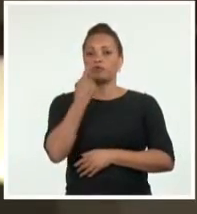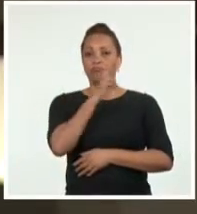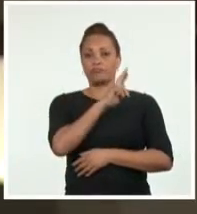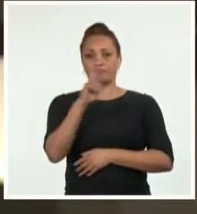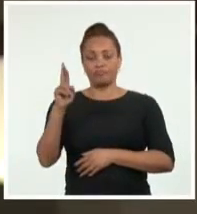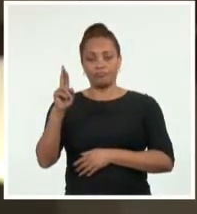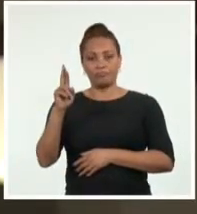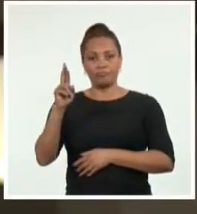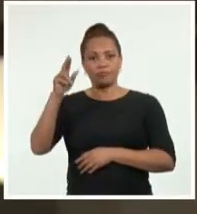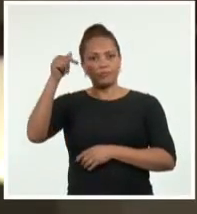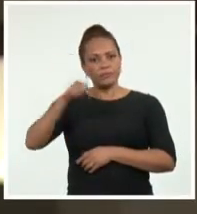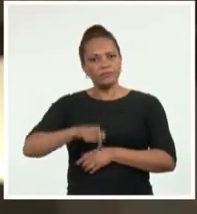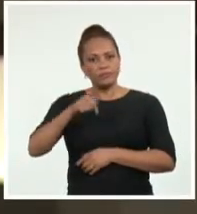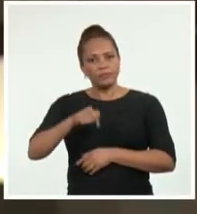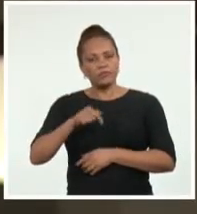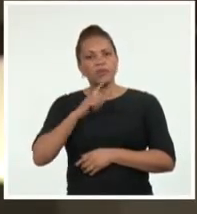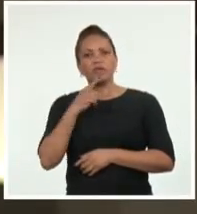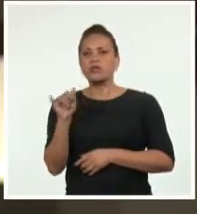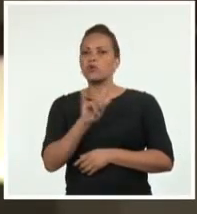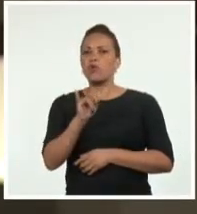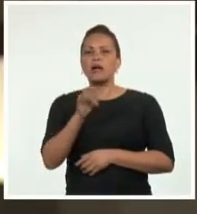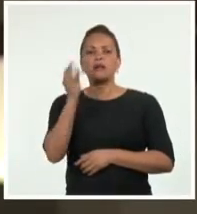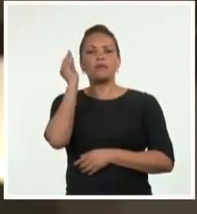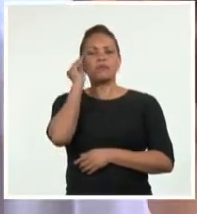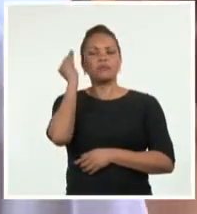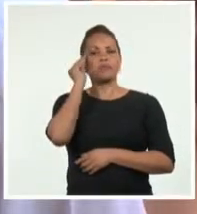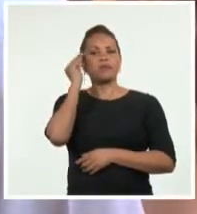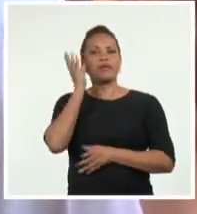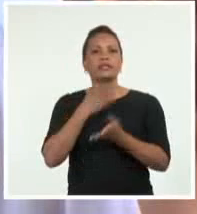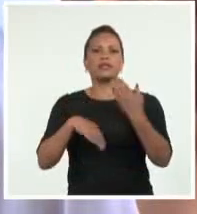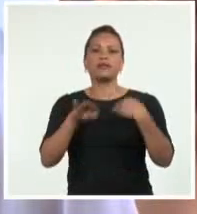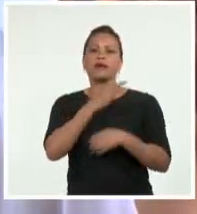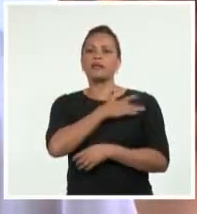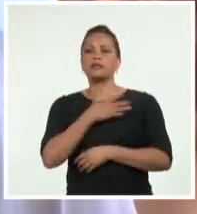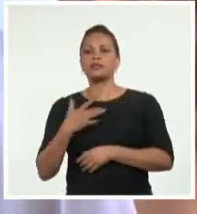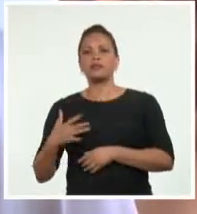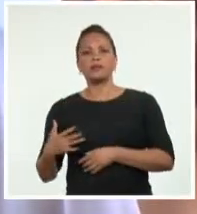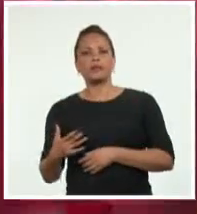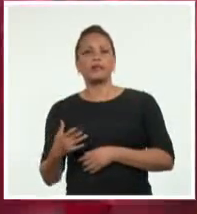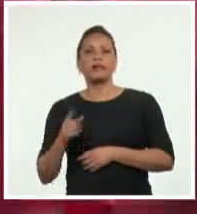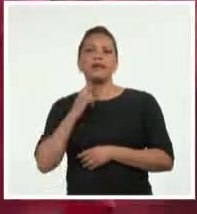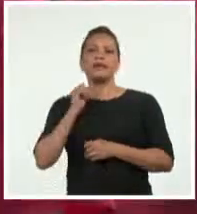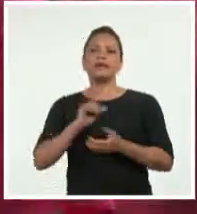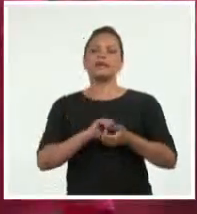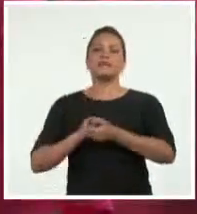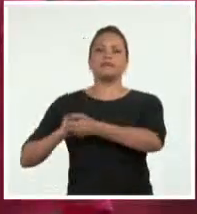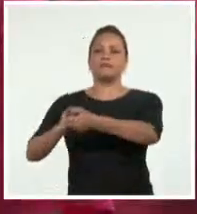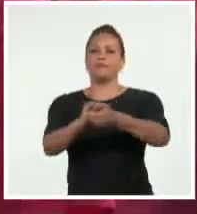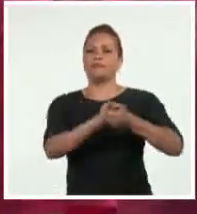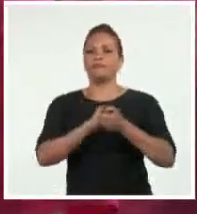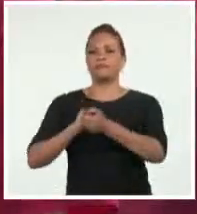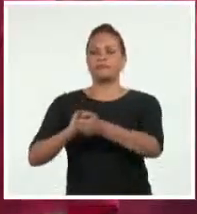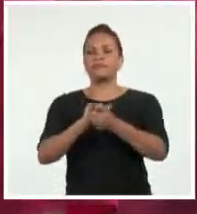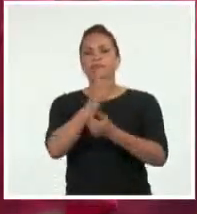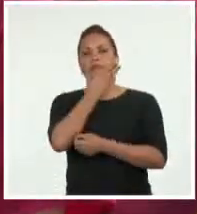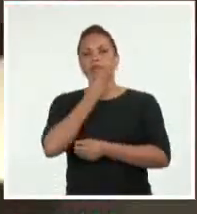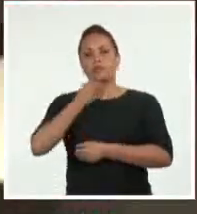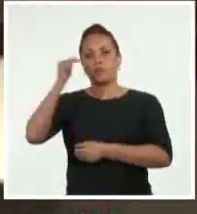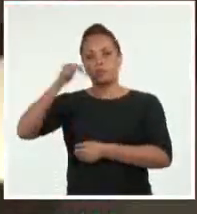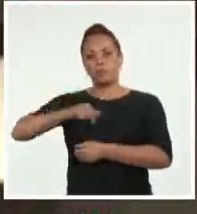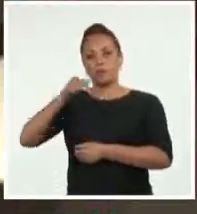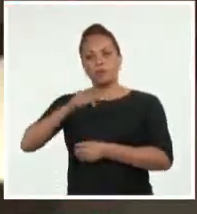nos hemos formado también en altos niveles de sensibilidad y solidaridad. Los jóvenes de hoy